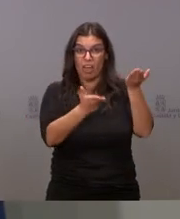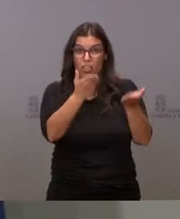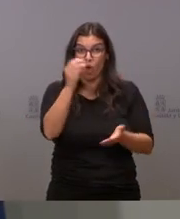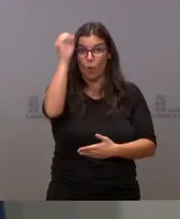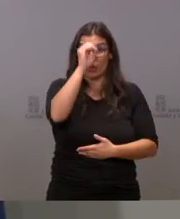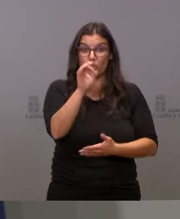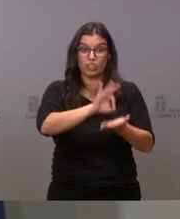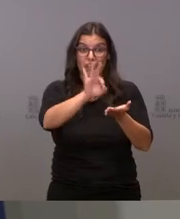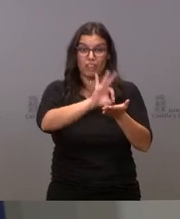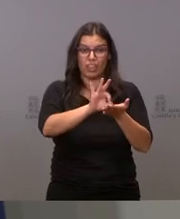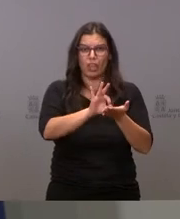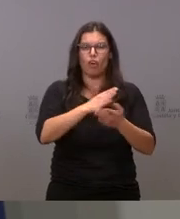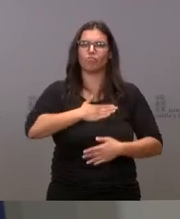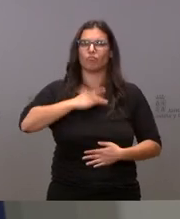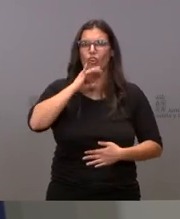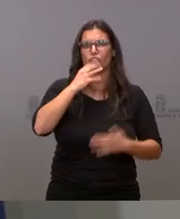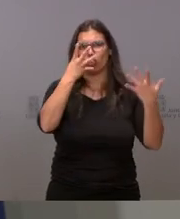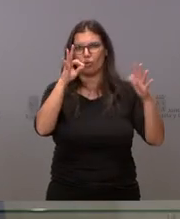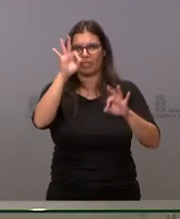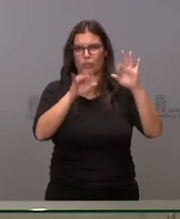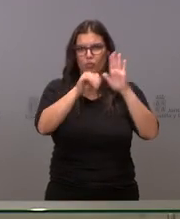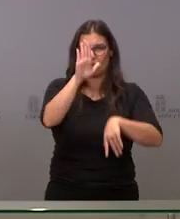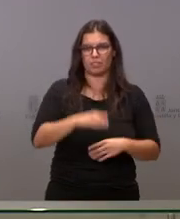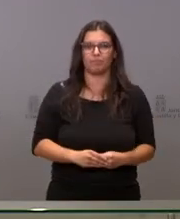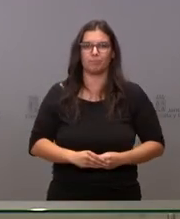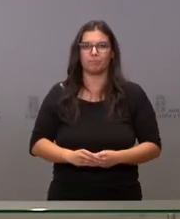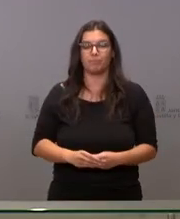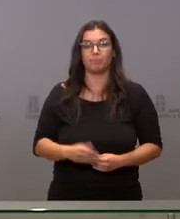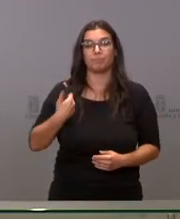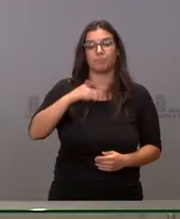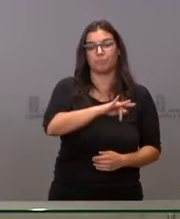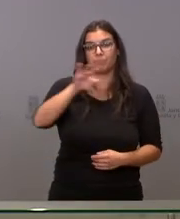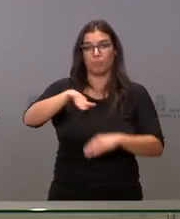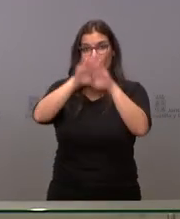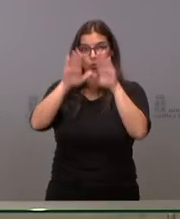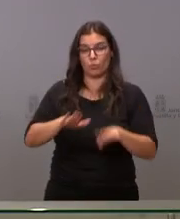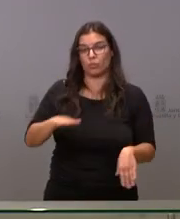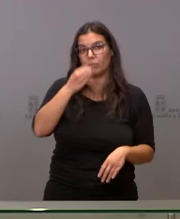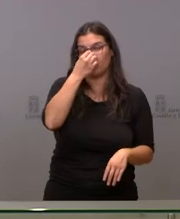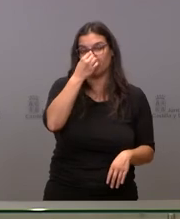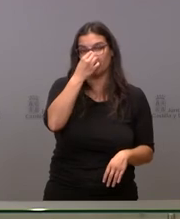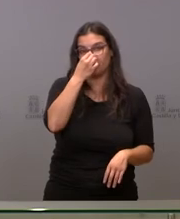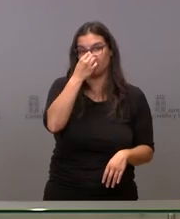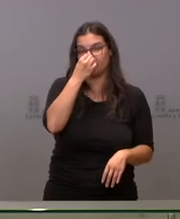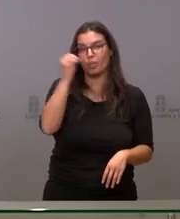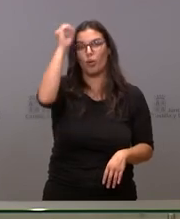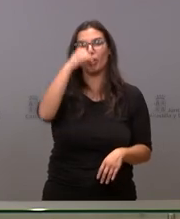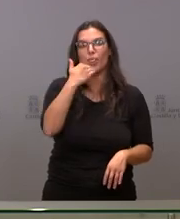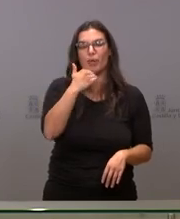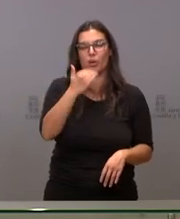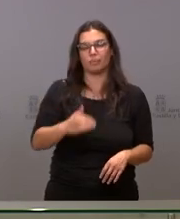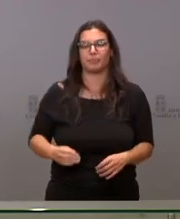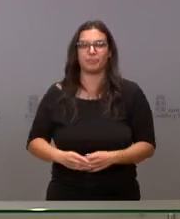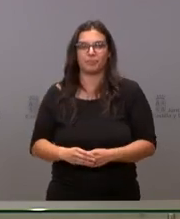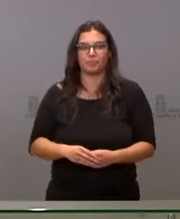% de satisfacción Pues vamos a cerrar este turno de preguntas en Zamora con la opinión Carlos Gil